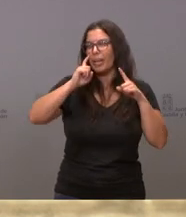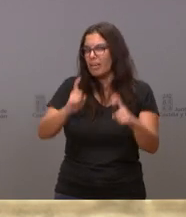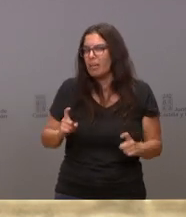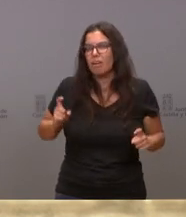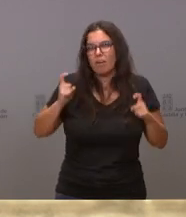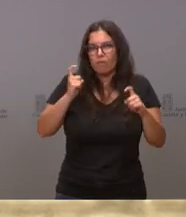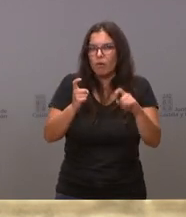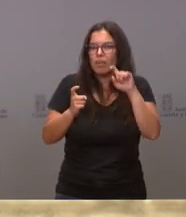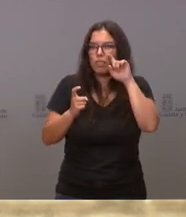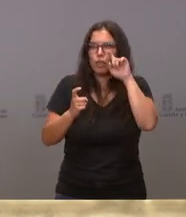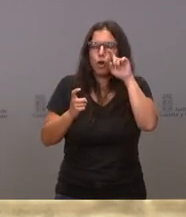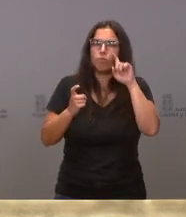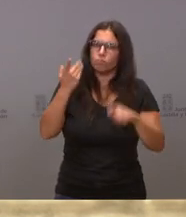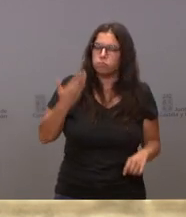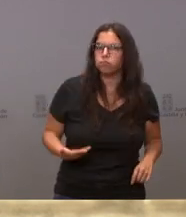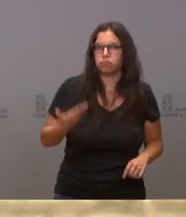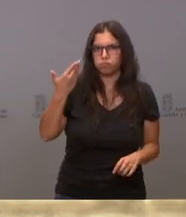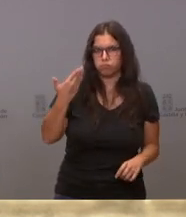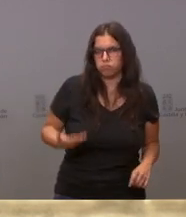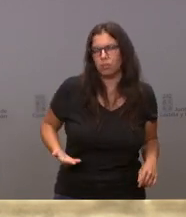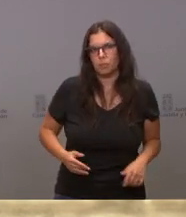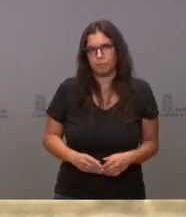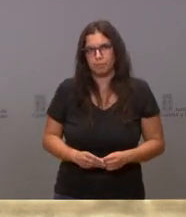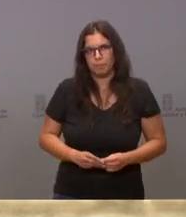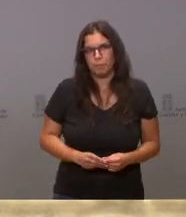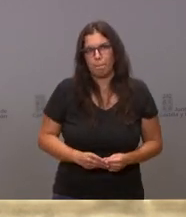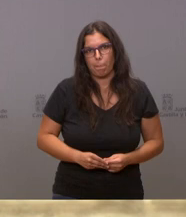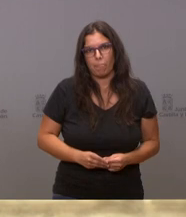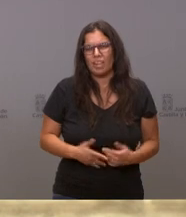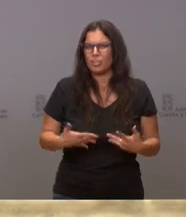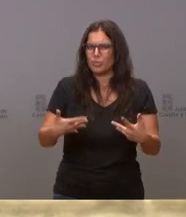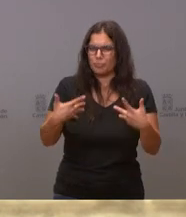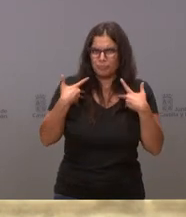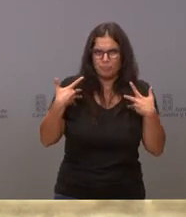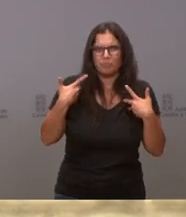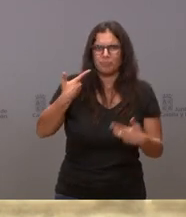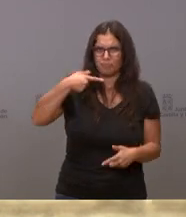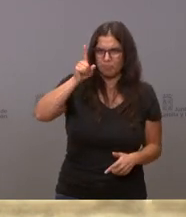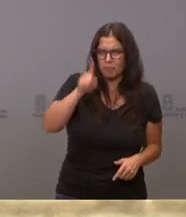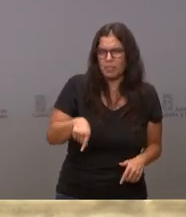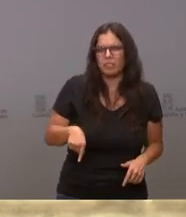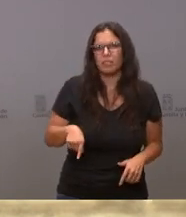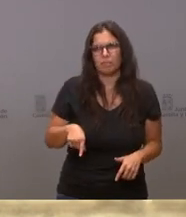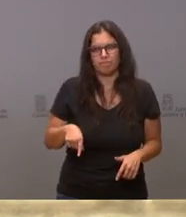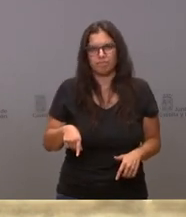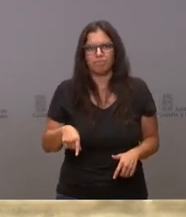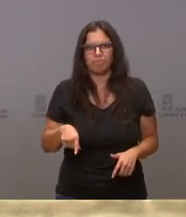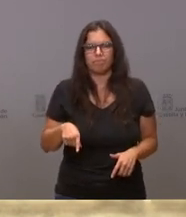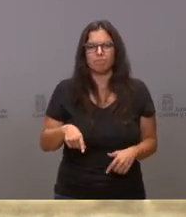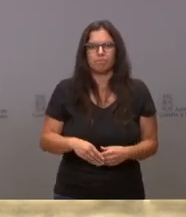muy importante. Con todo el sufrimiento que hemos padecido